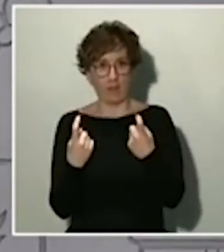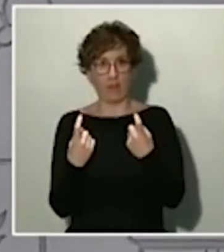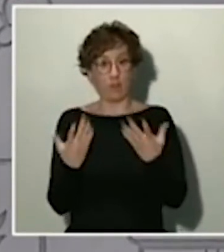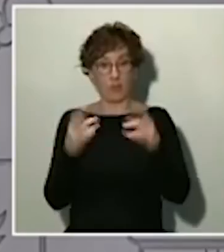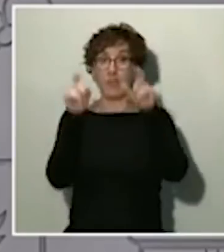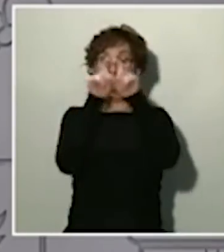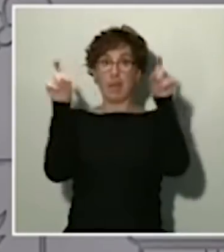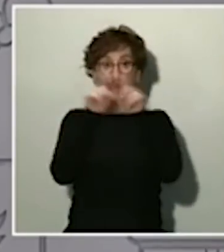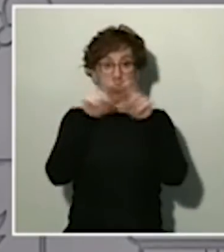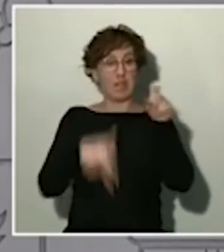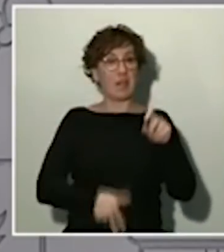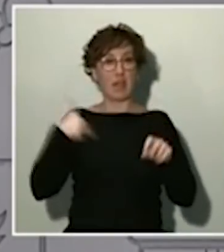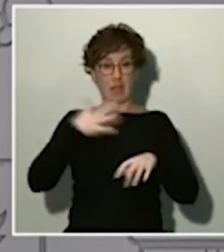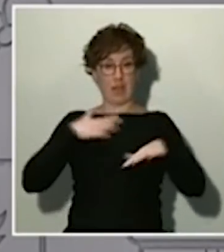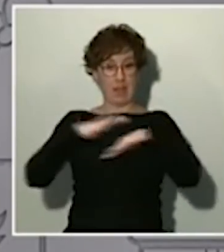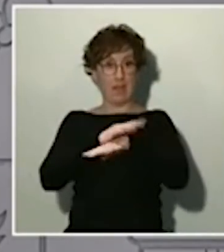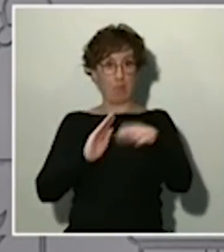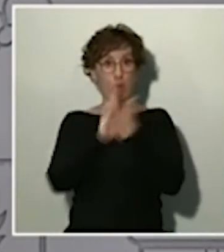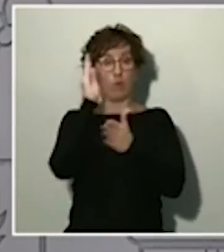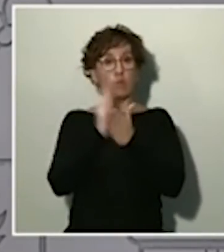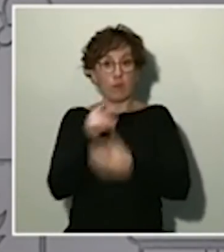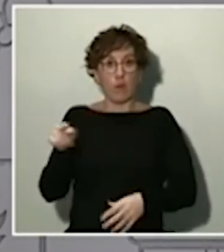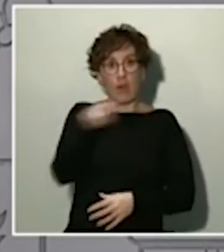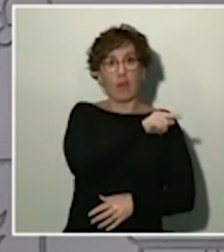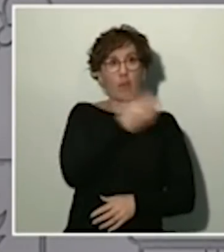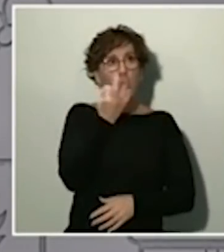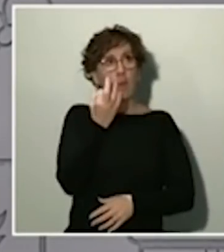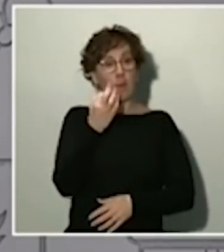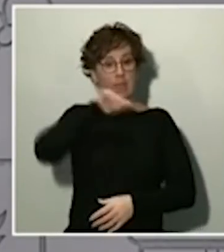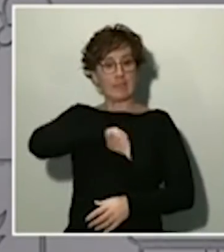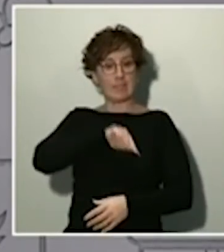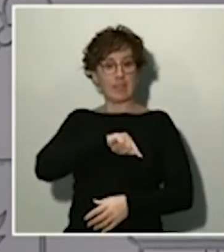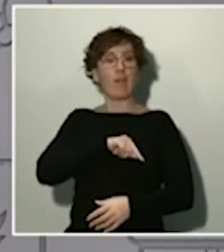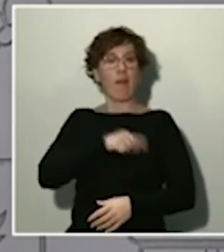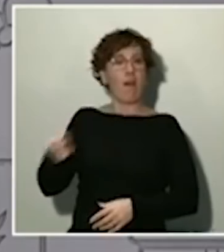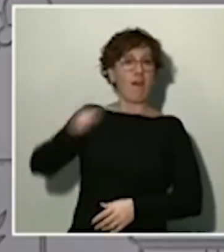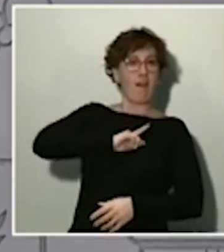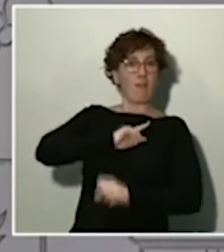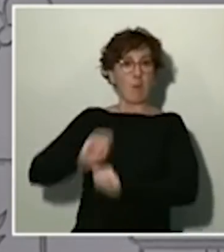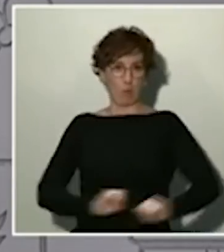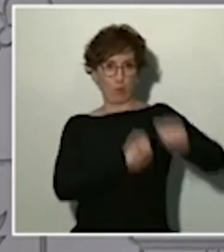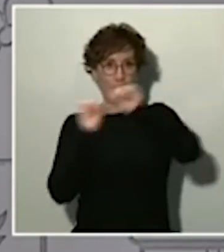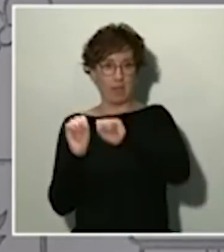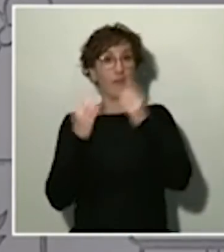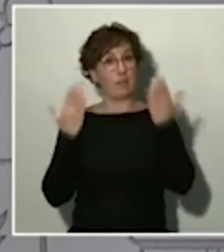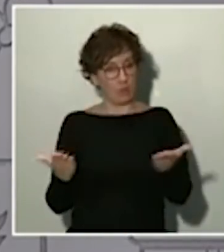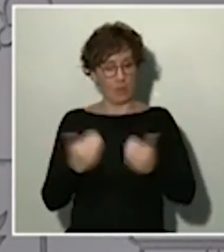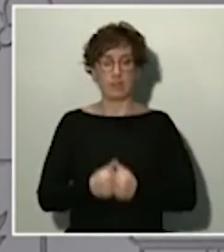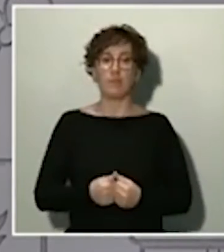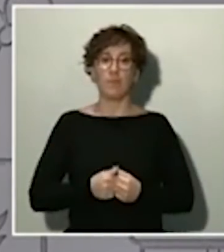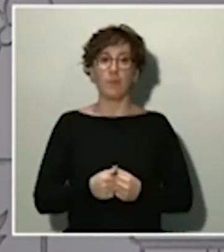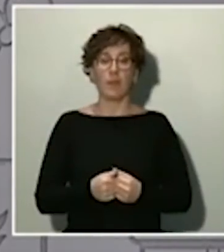productivo deben sentirse protegidas y por eso les anuncio que vamos a movilizar hasta